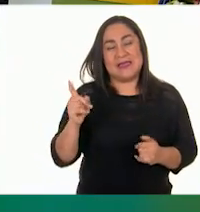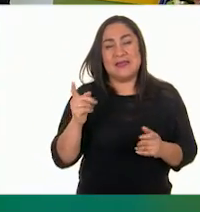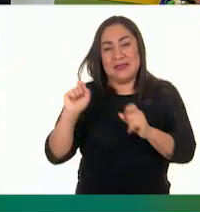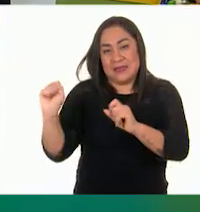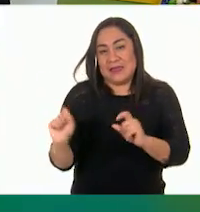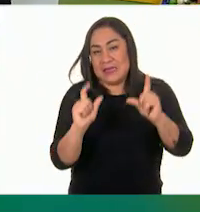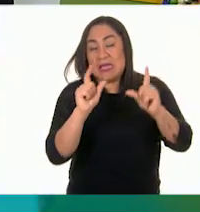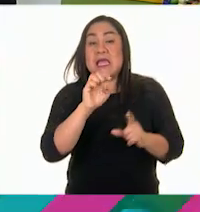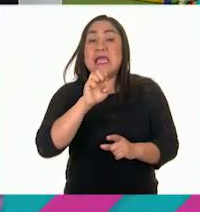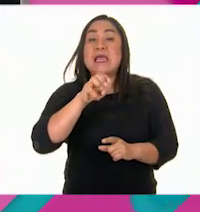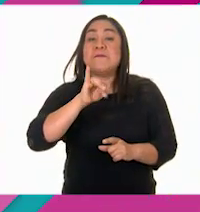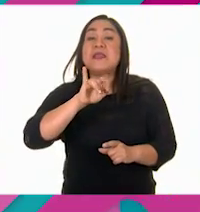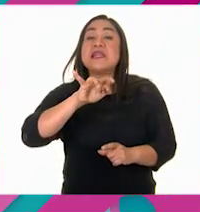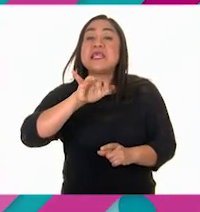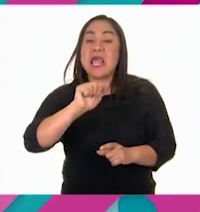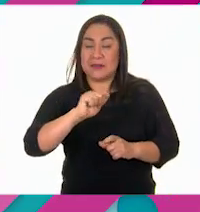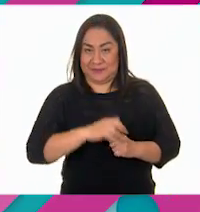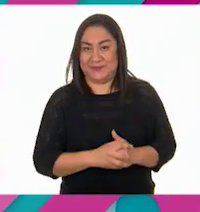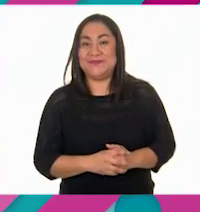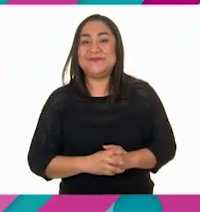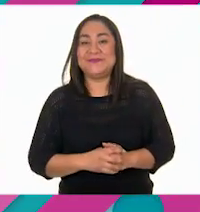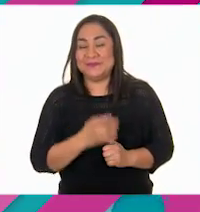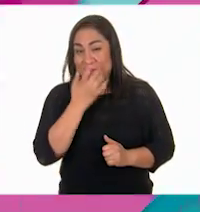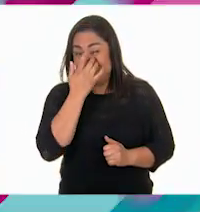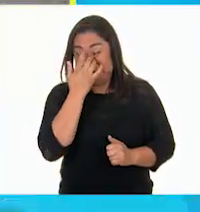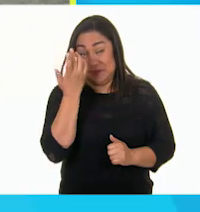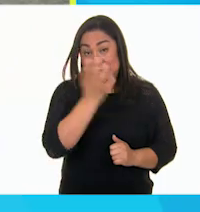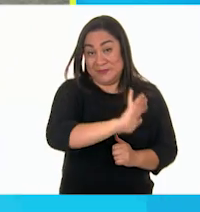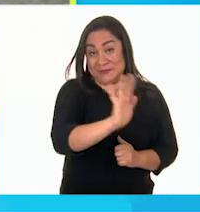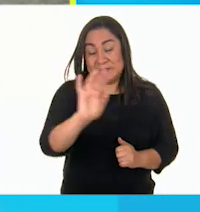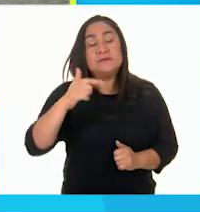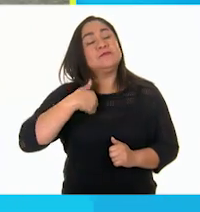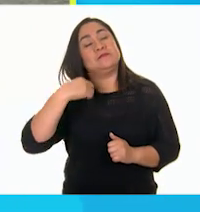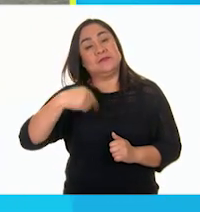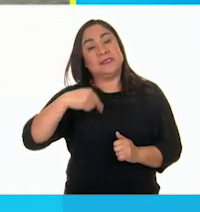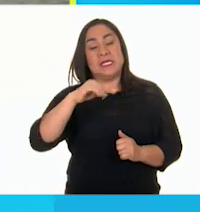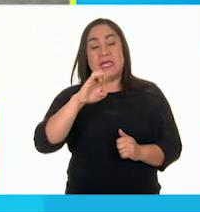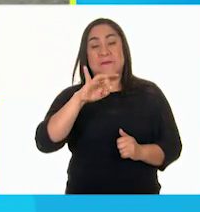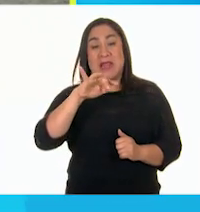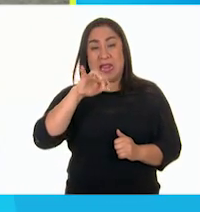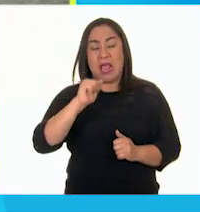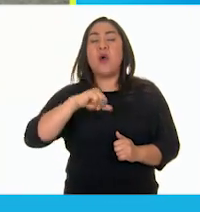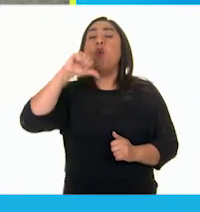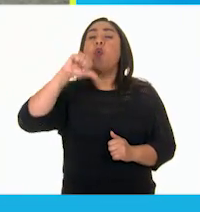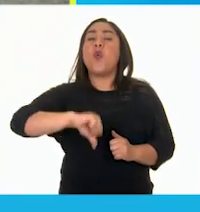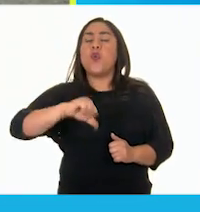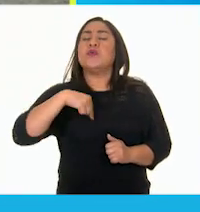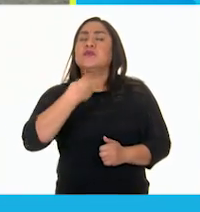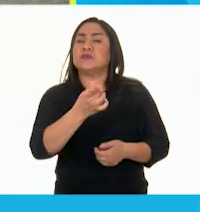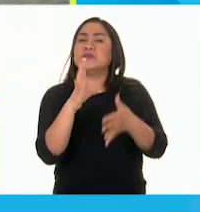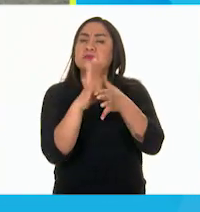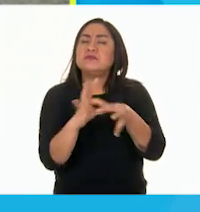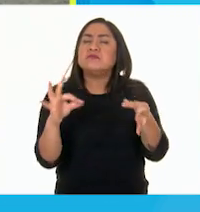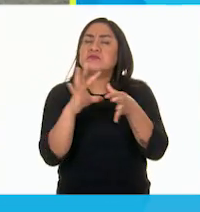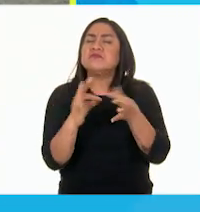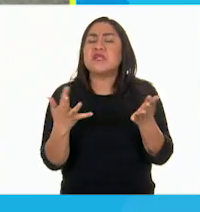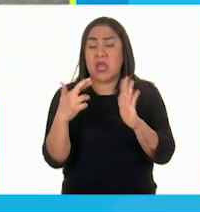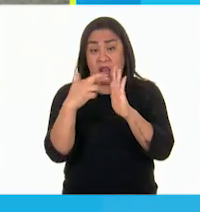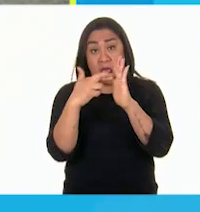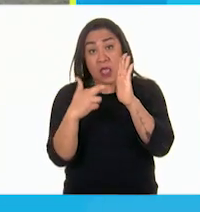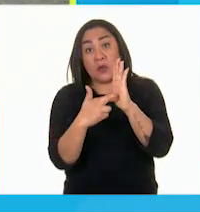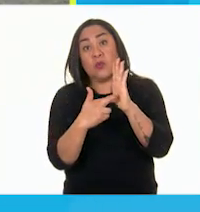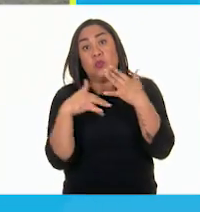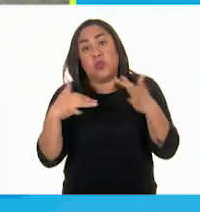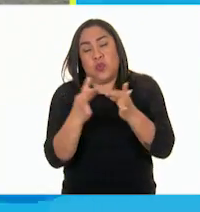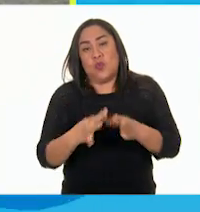a verlo. Vamos, vamos, vamos. Hola a todos y a todas. Mi nombre es Emilia. El día de hoy quiero compartir con ustedes por qué las reglas son tan